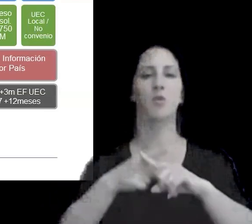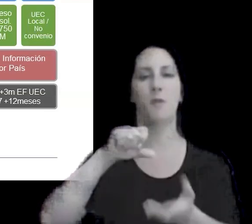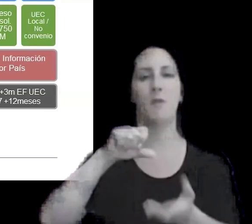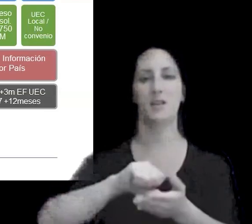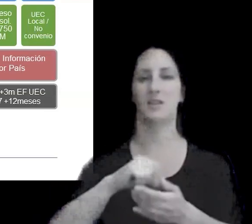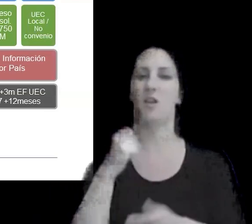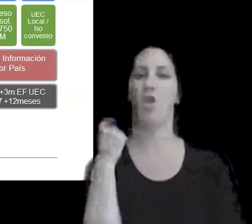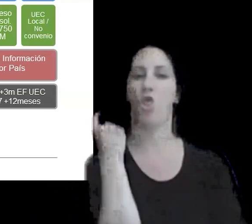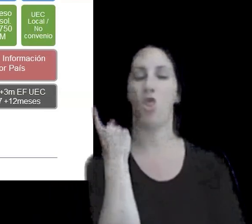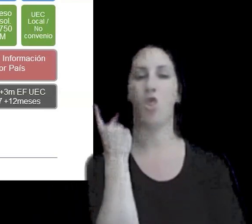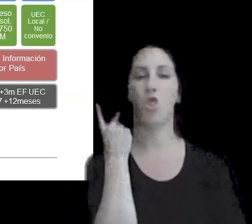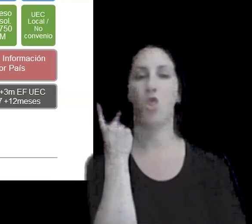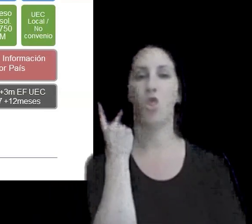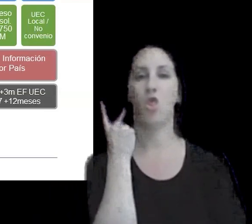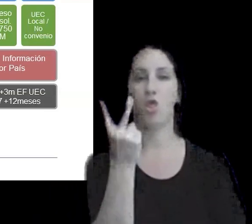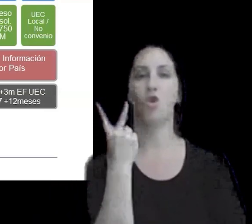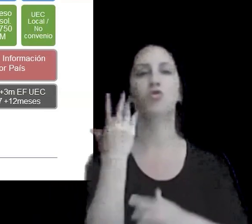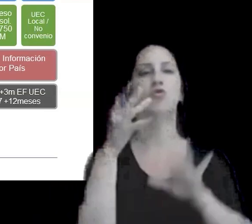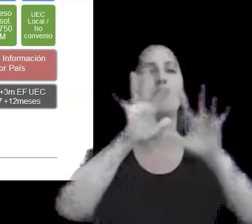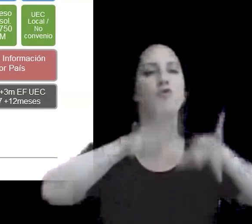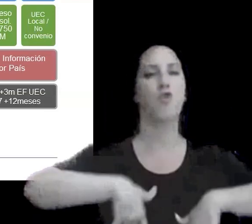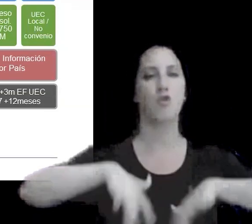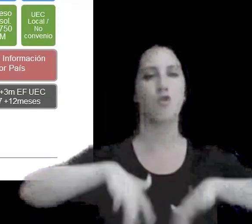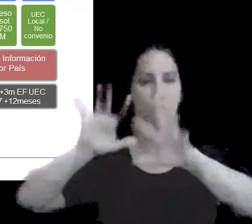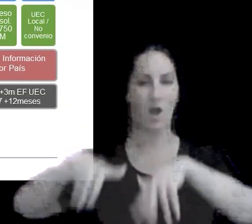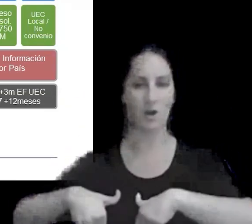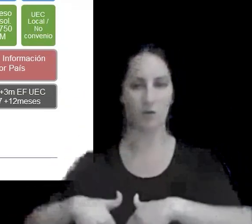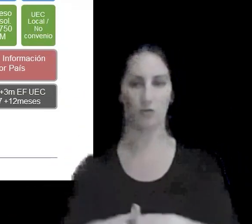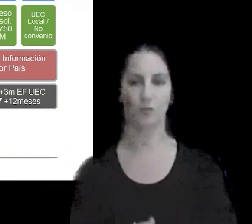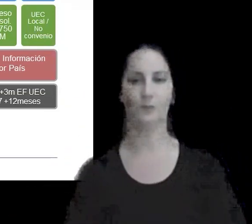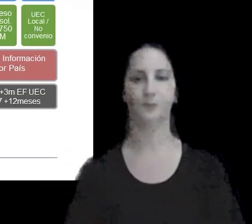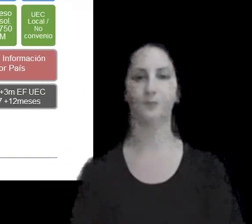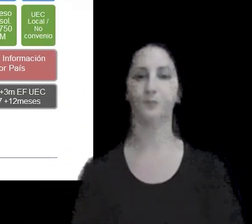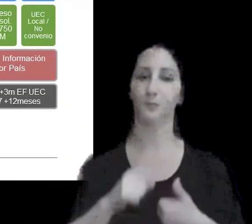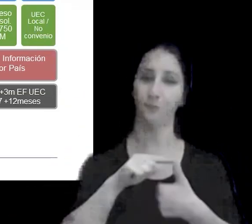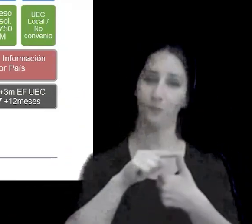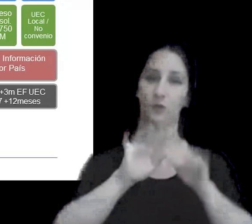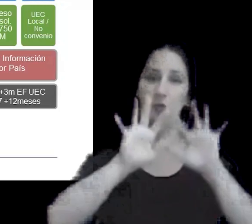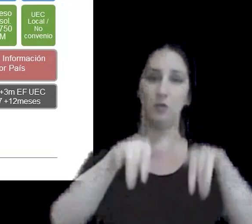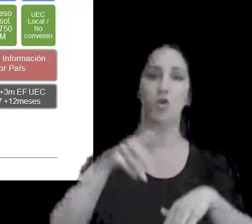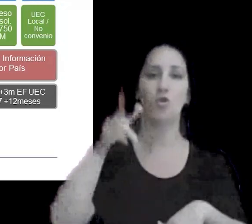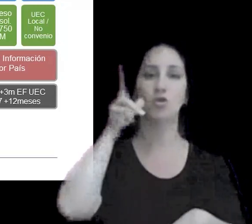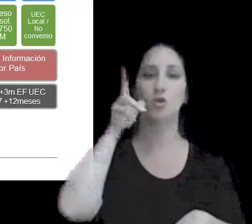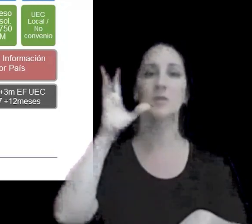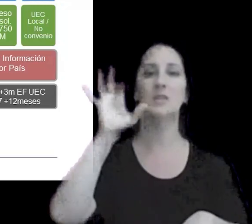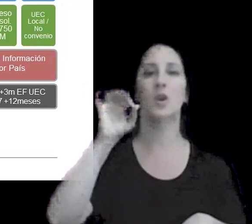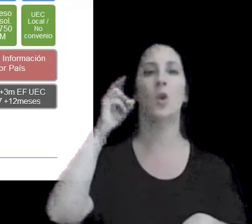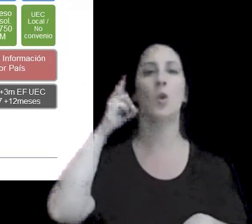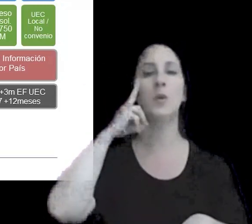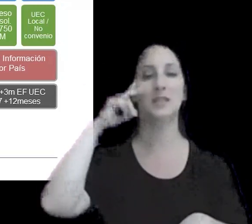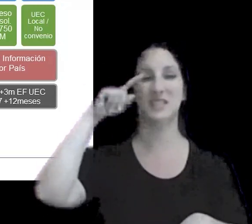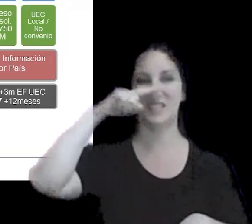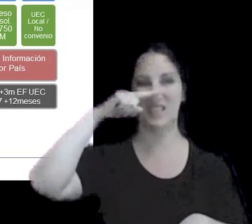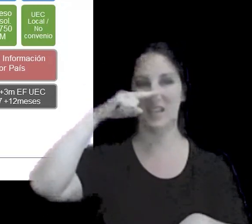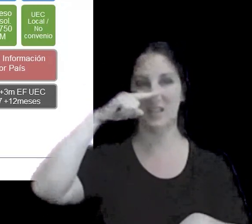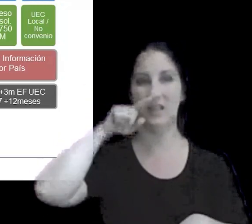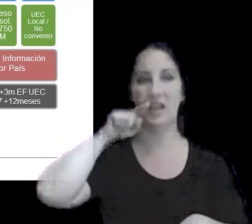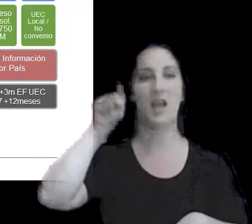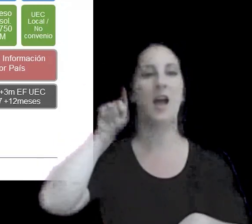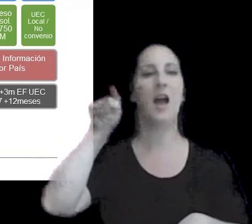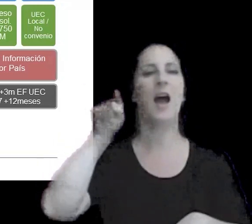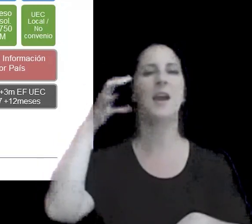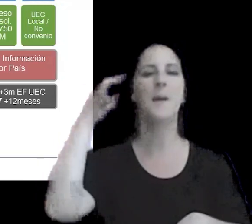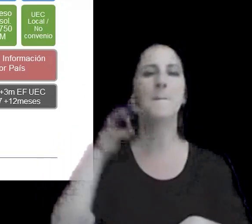dos formularios uno es el formulario 8097 que es el que se utiliza